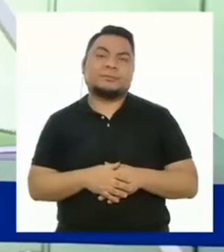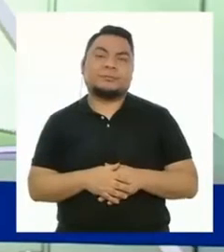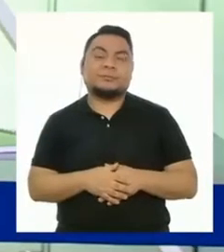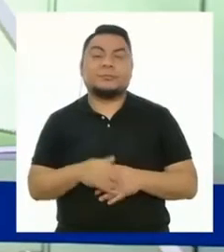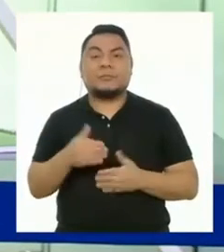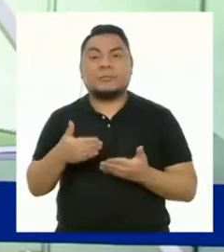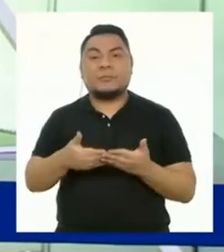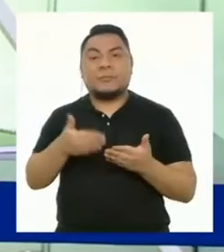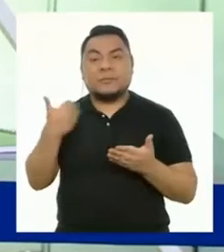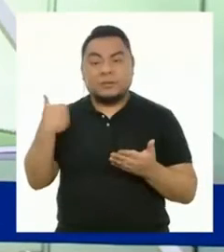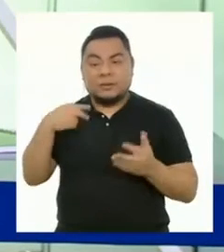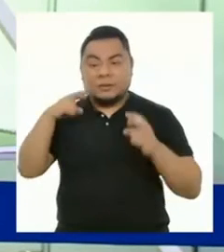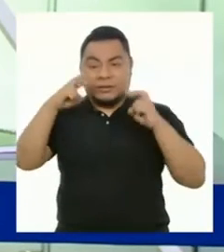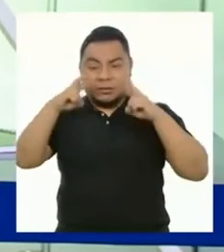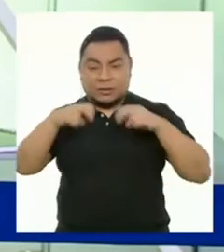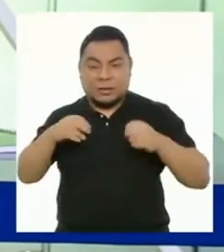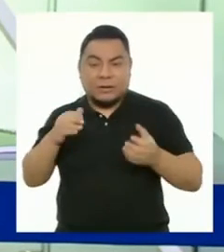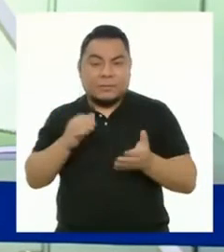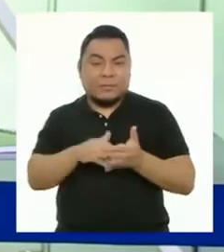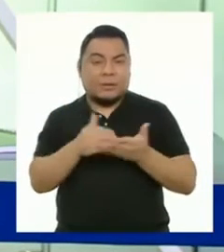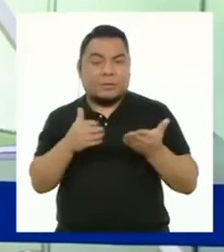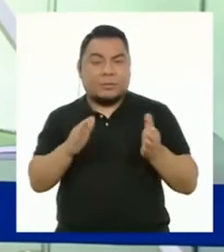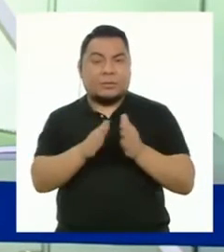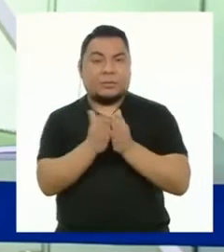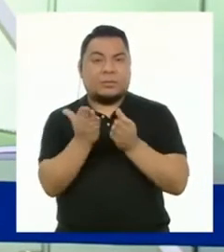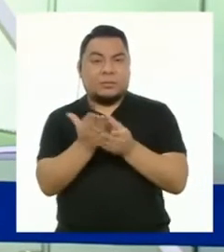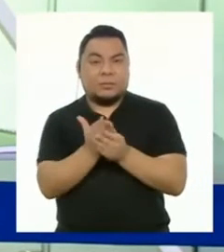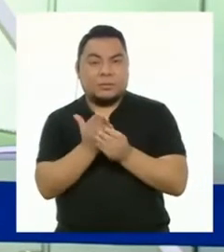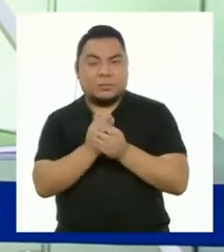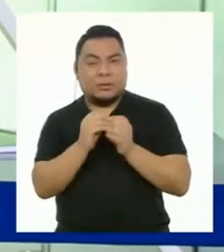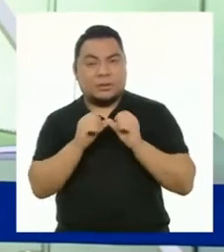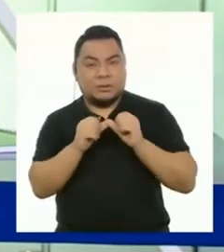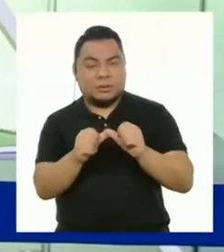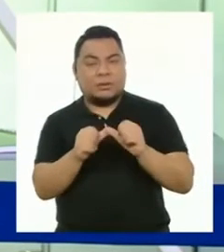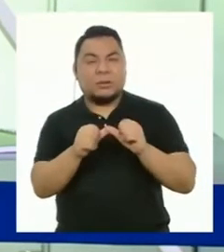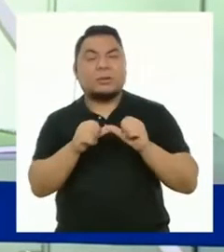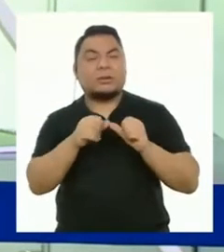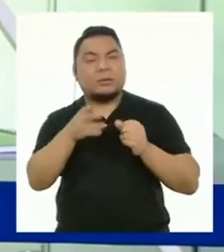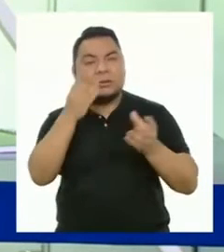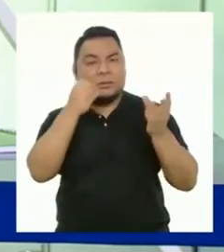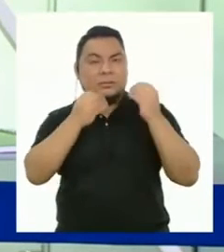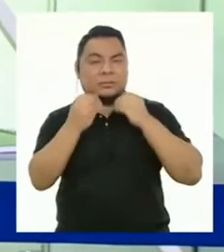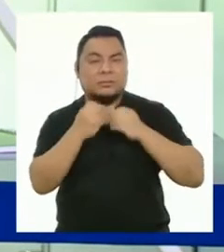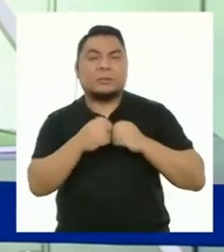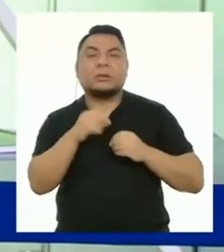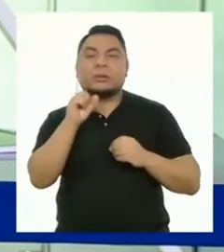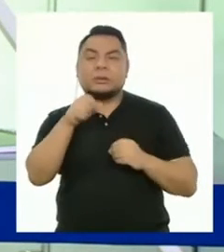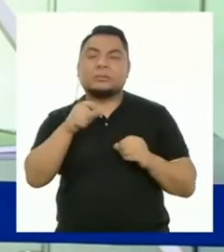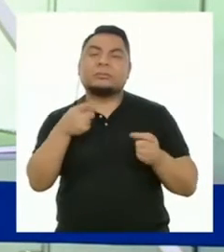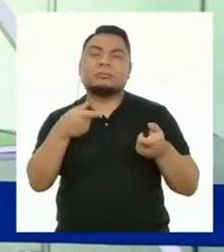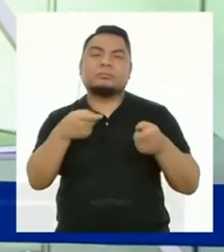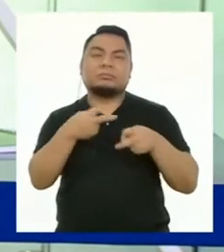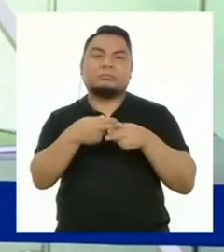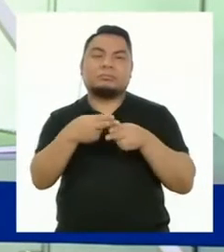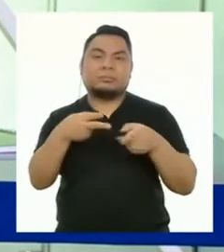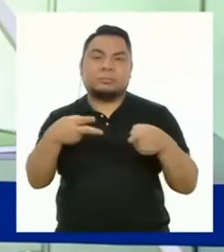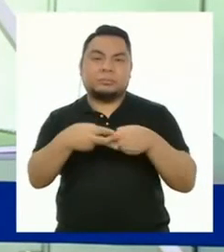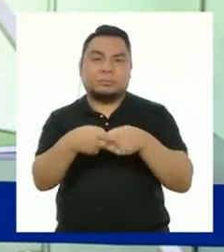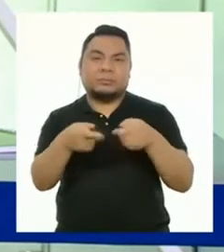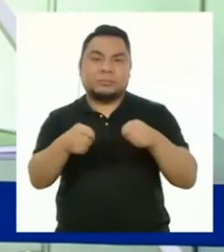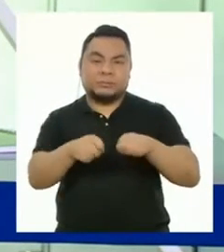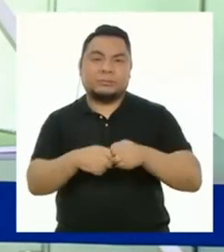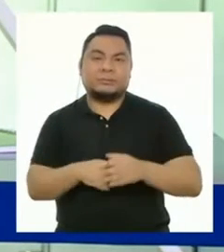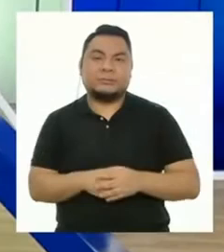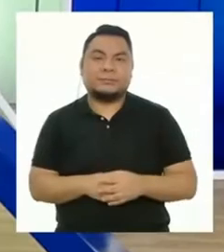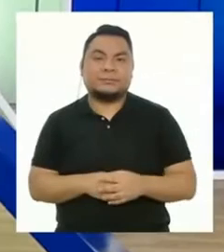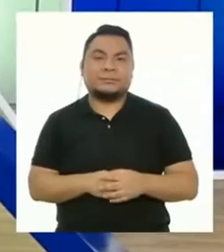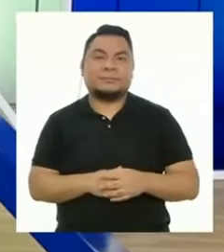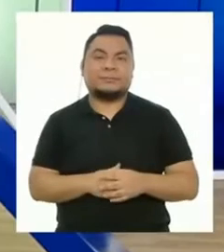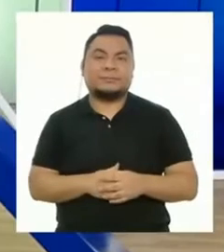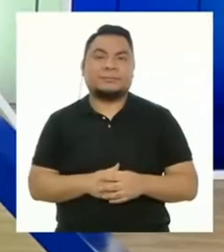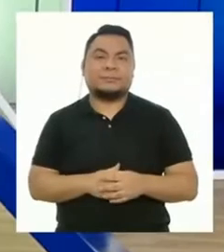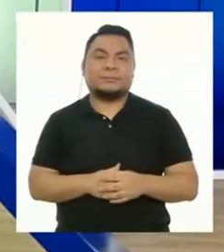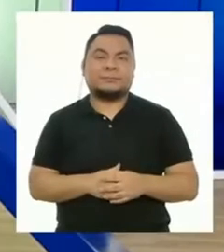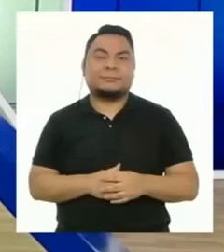Antes de seguir descubriendo más cosas sobre él y continuar con nuestra evaluación, vamos a una brevísima pausa.